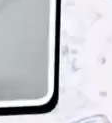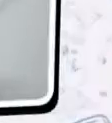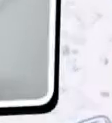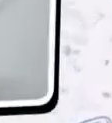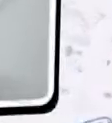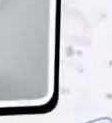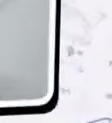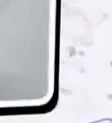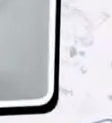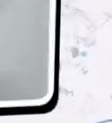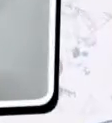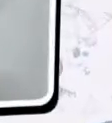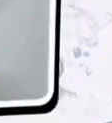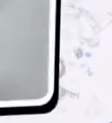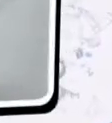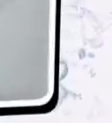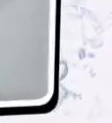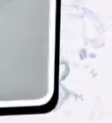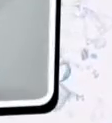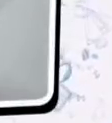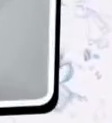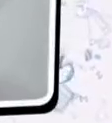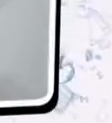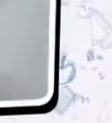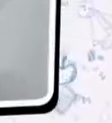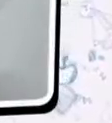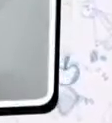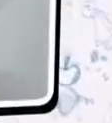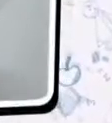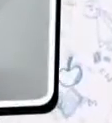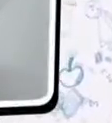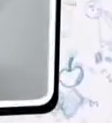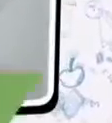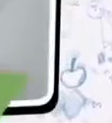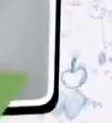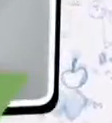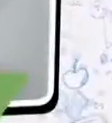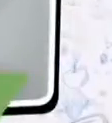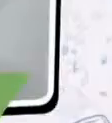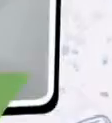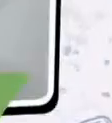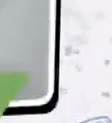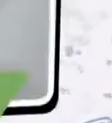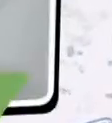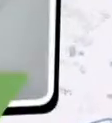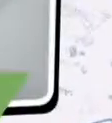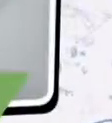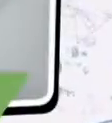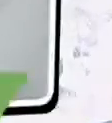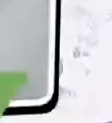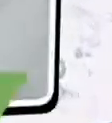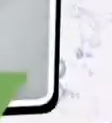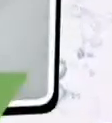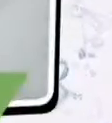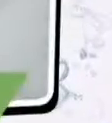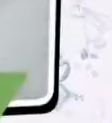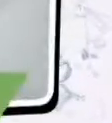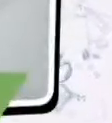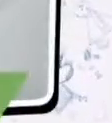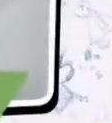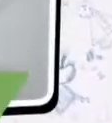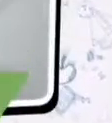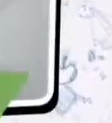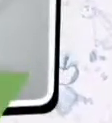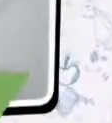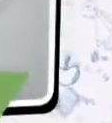casi todo sobre cómo consumir responsablemente unos recursos económicos, pero me gustaría identificar aquellas